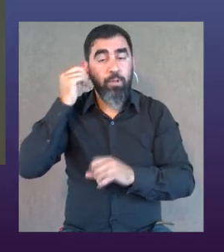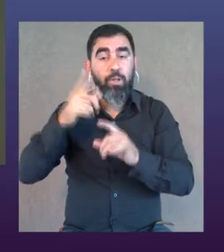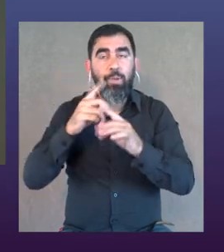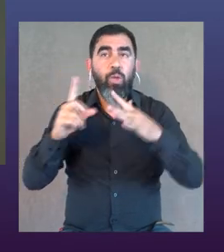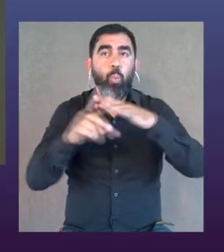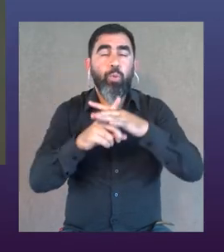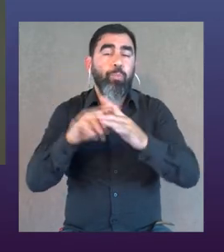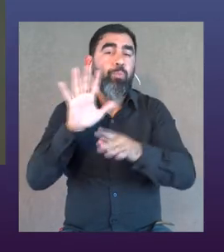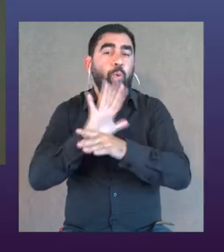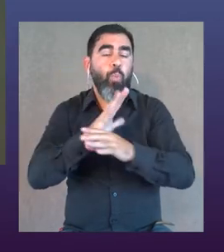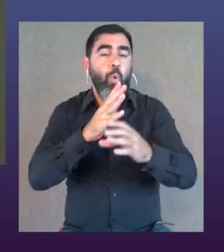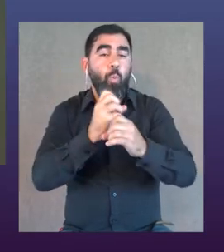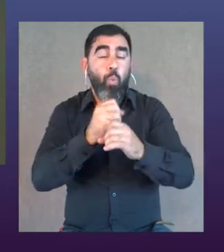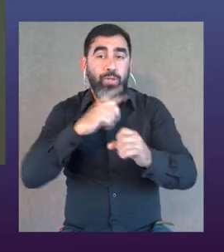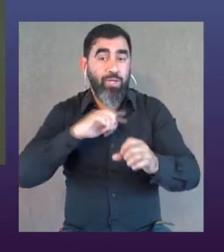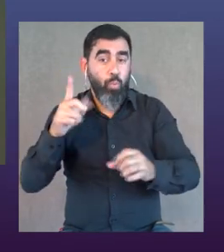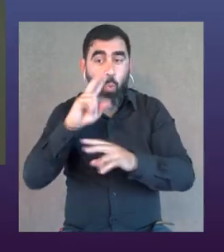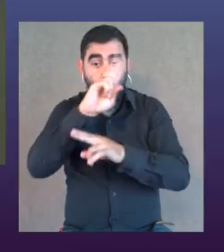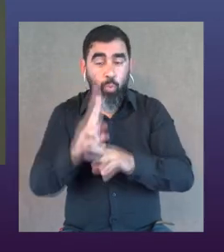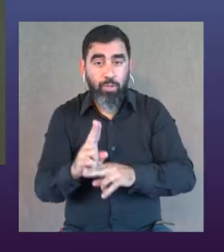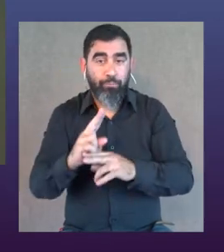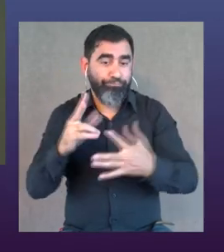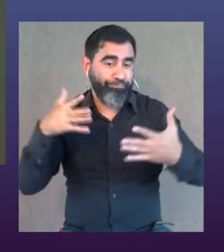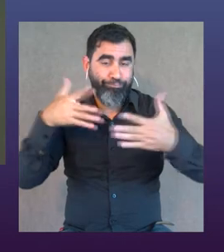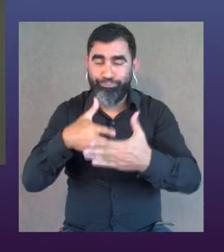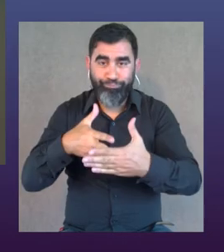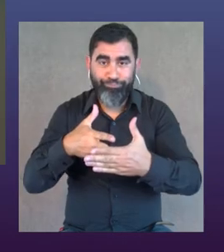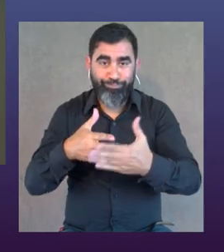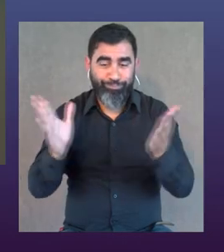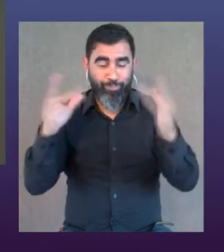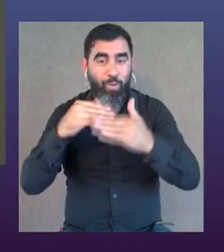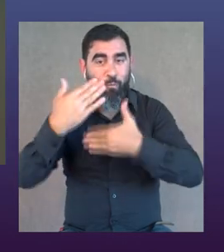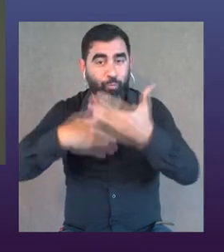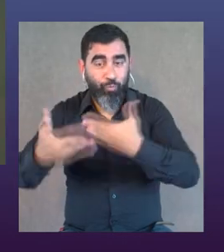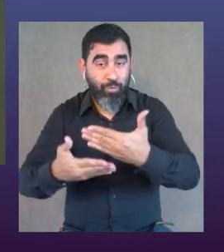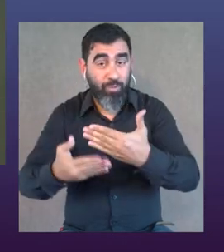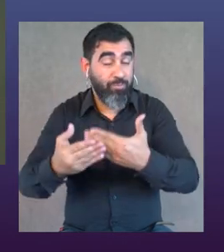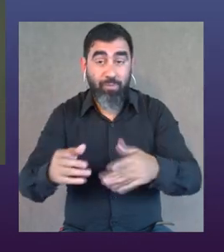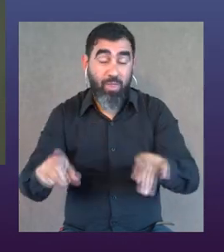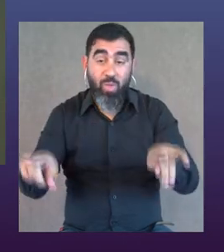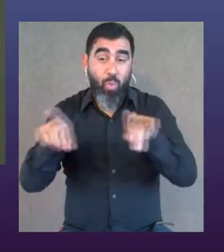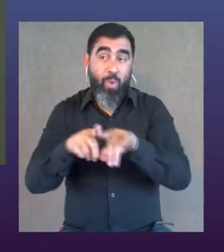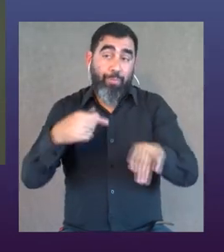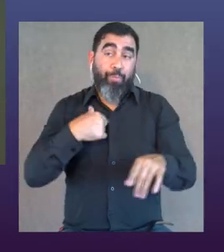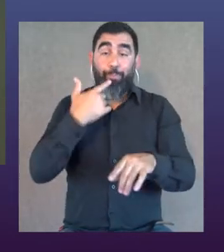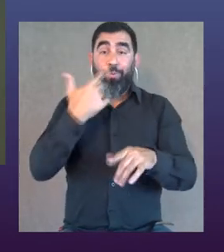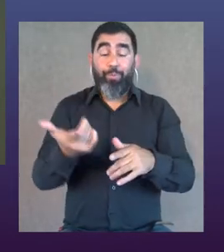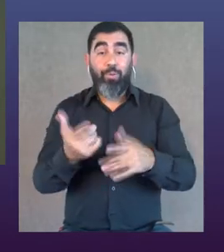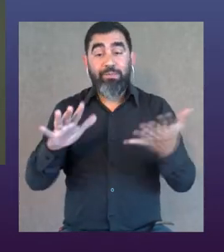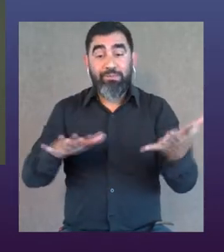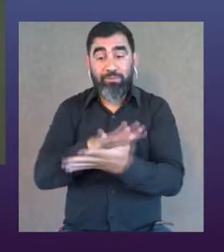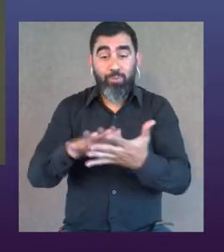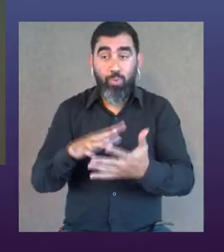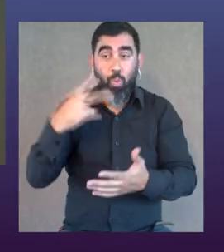la inclusión, la inclusión es como un músculo, si se atrofia por falta de uso, si no lo ejercitamos, se te va como muriendo, igual que si estás